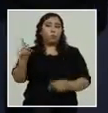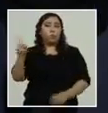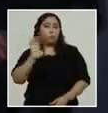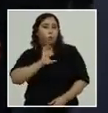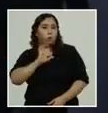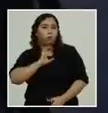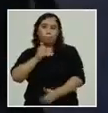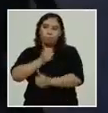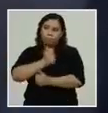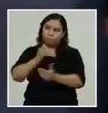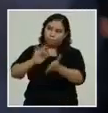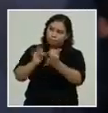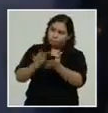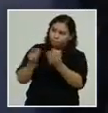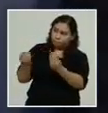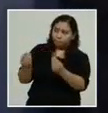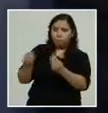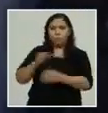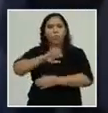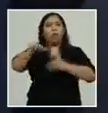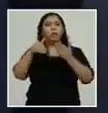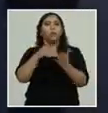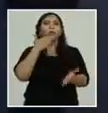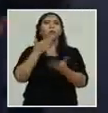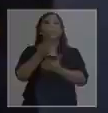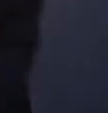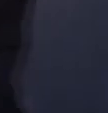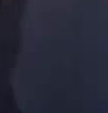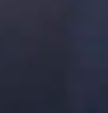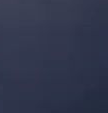y militares que lo han acompañado en esta ocasión a todos buenas tardes